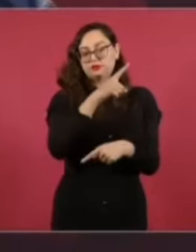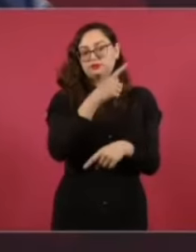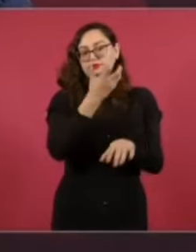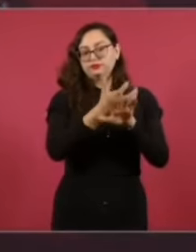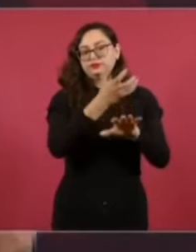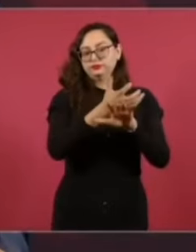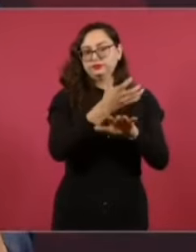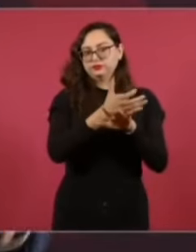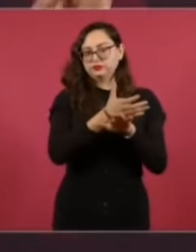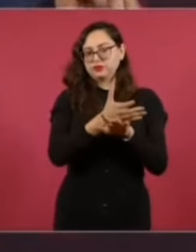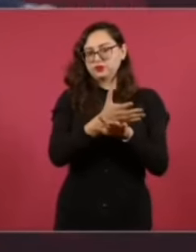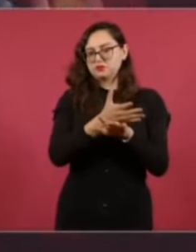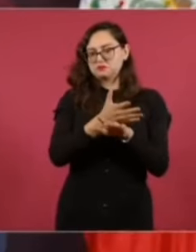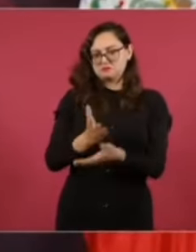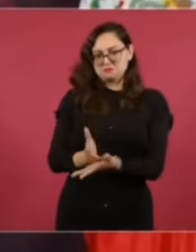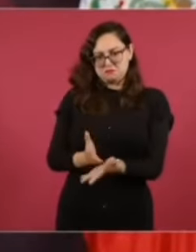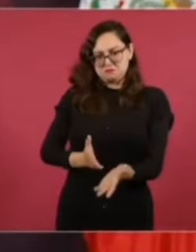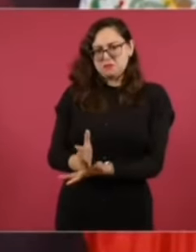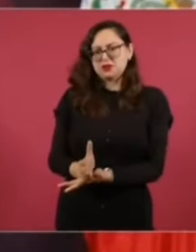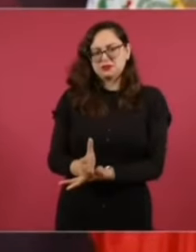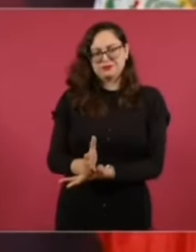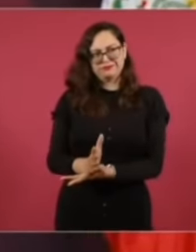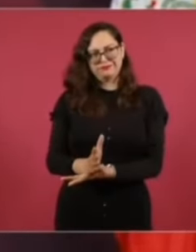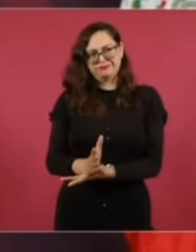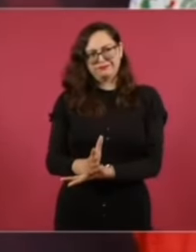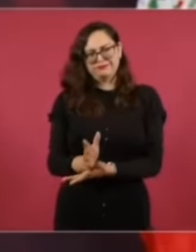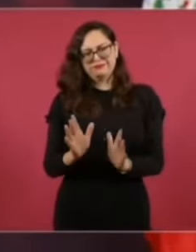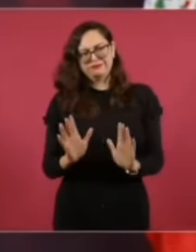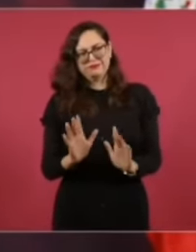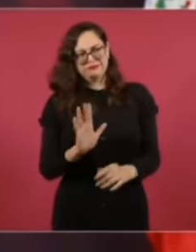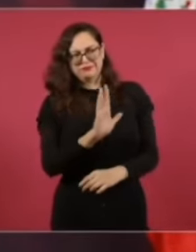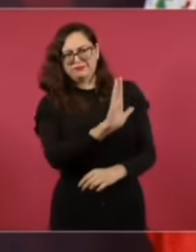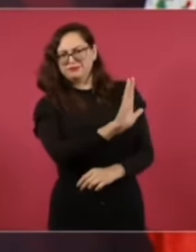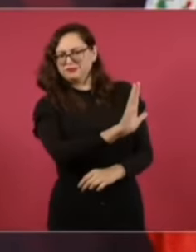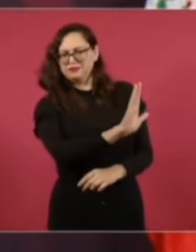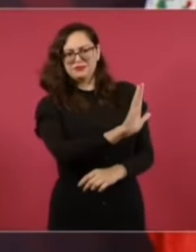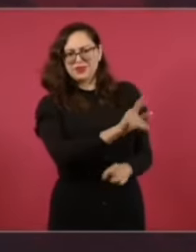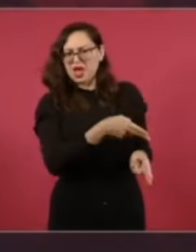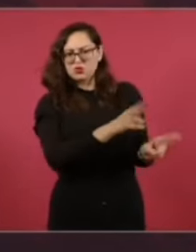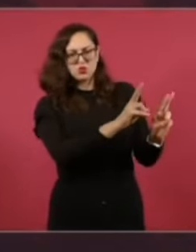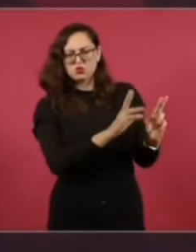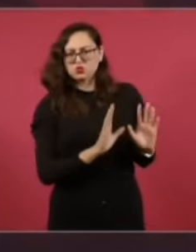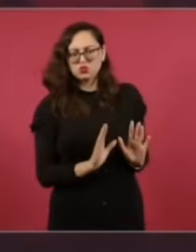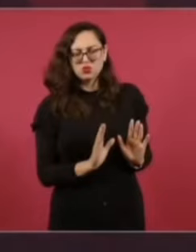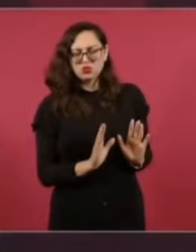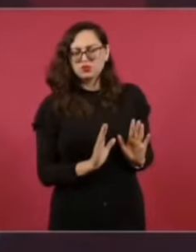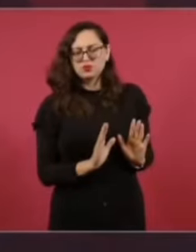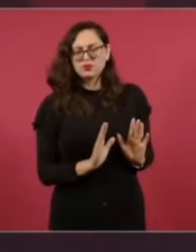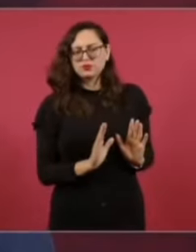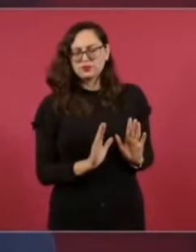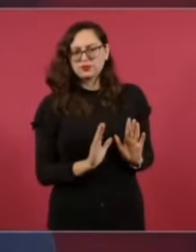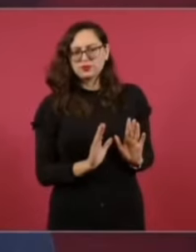de Estados Unidos en un asunto que no le corresponde. porque